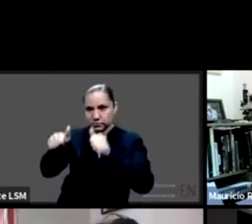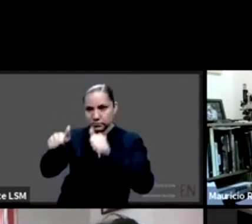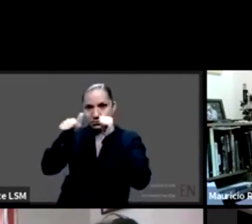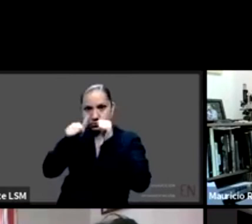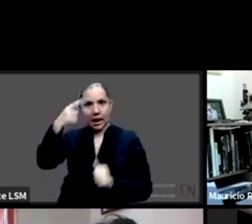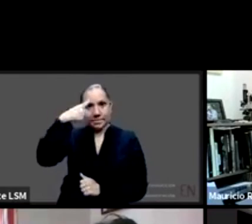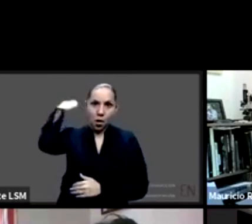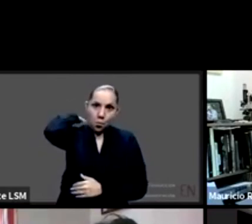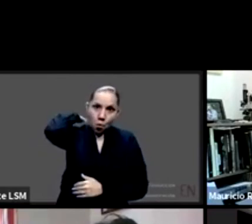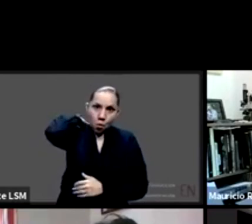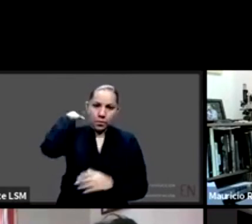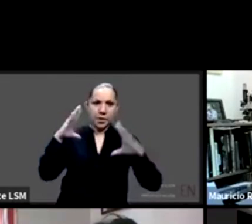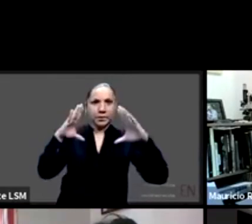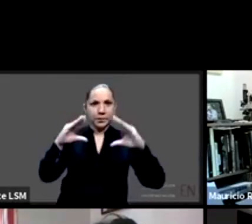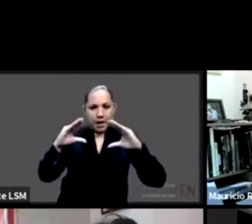función